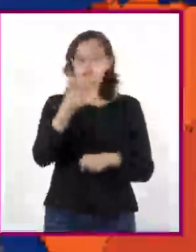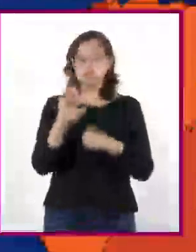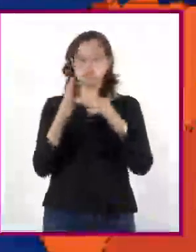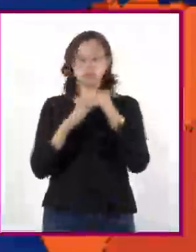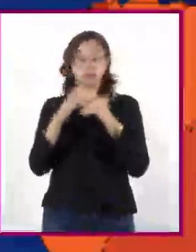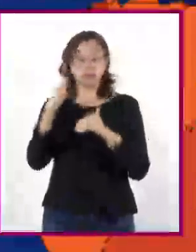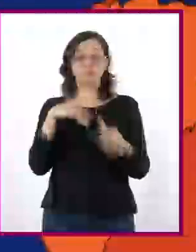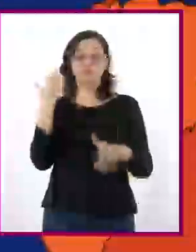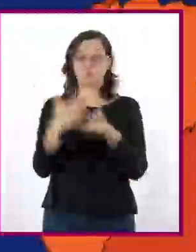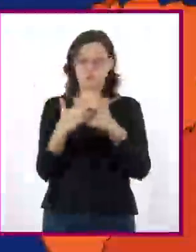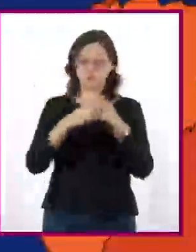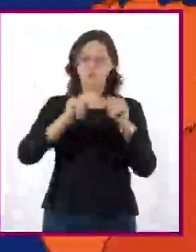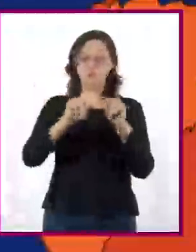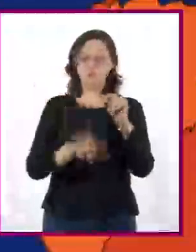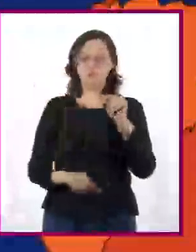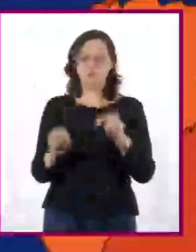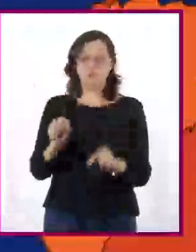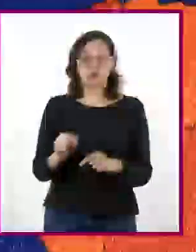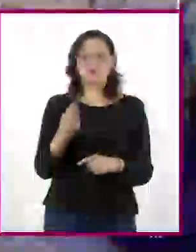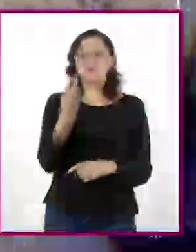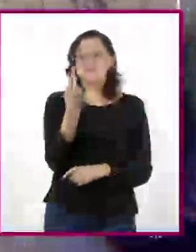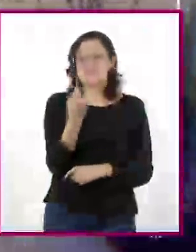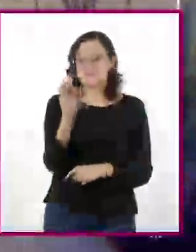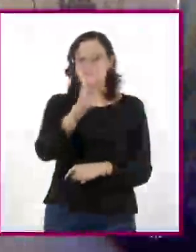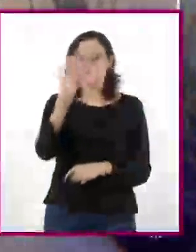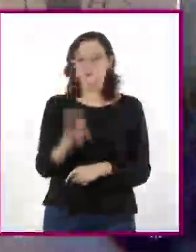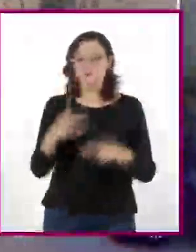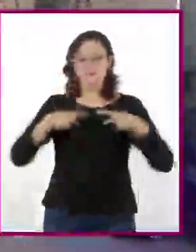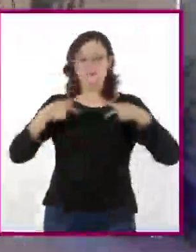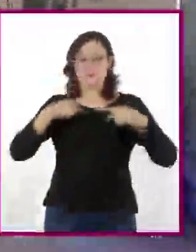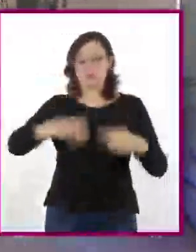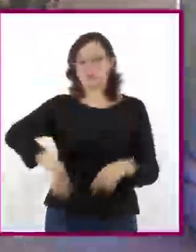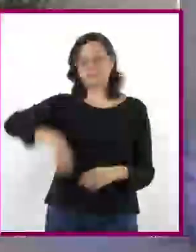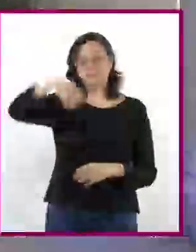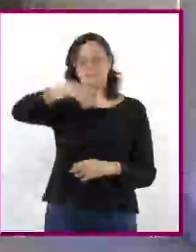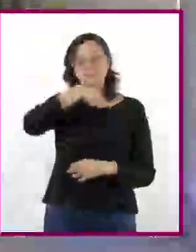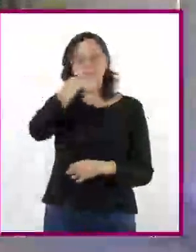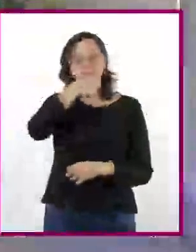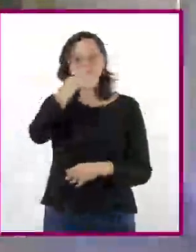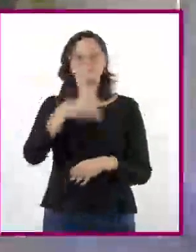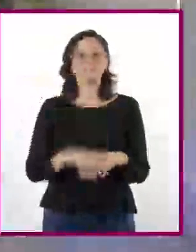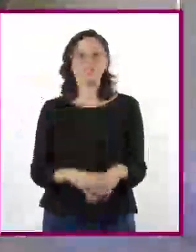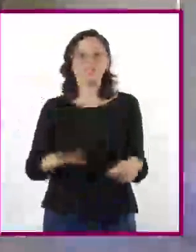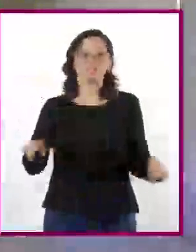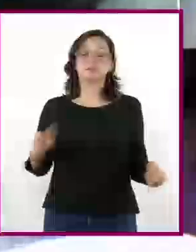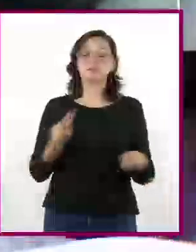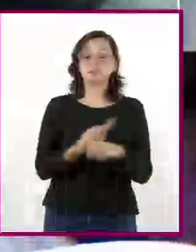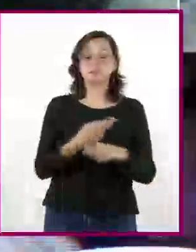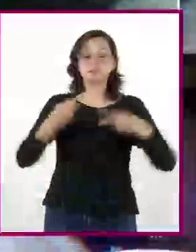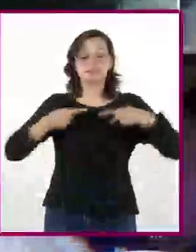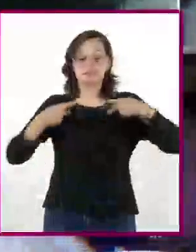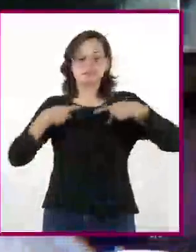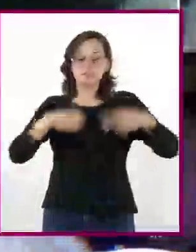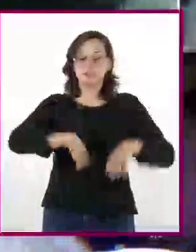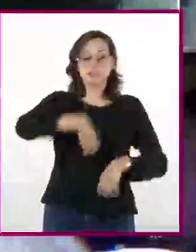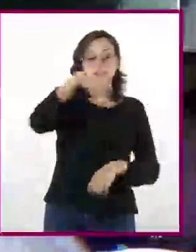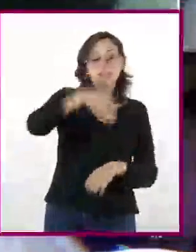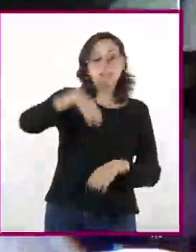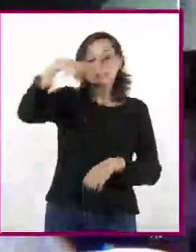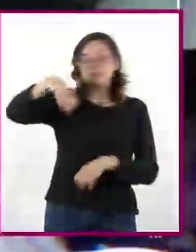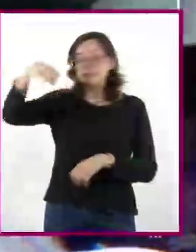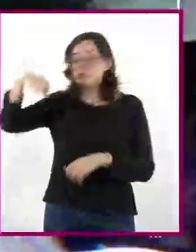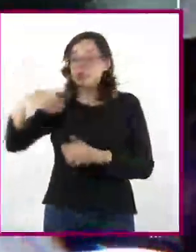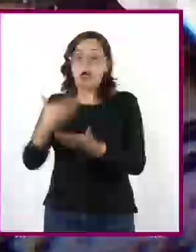para el año 2050 tendrá 25%. El proceso de envejecimiento de la población representa una serie de retos para las